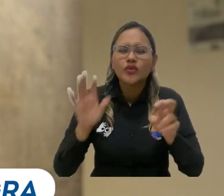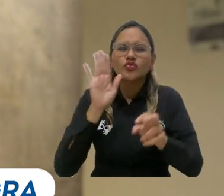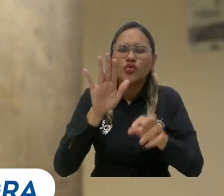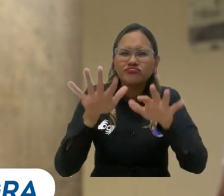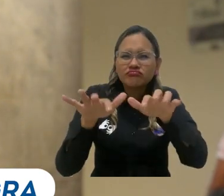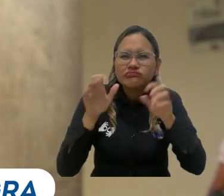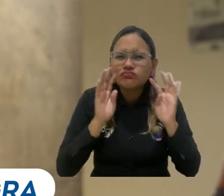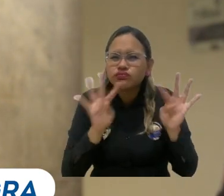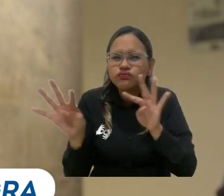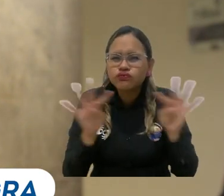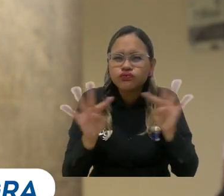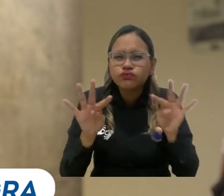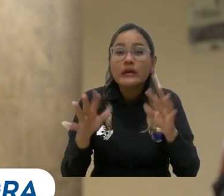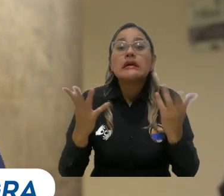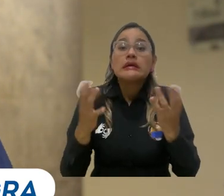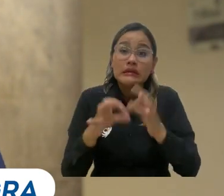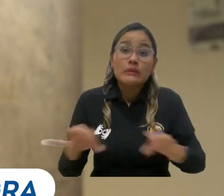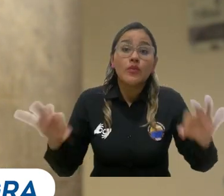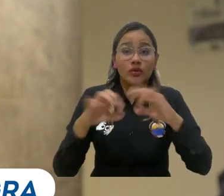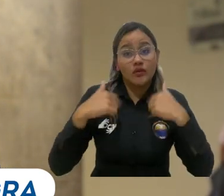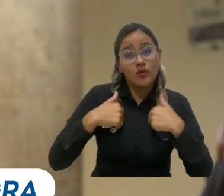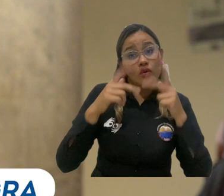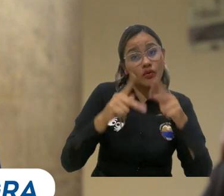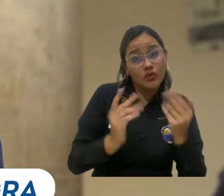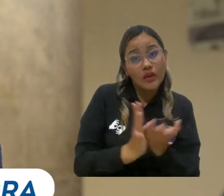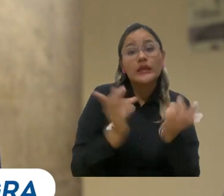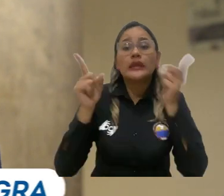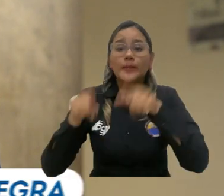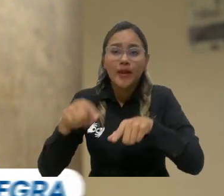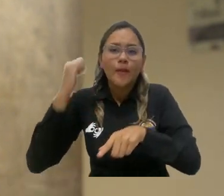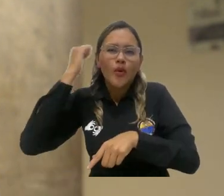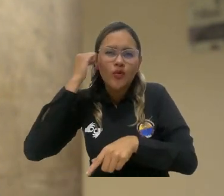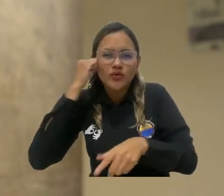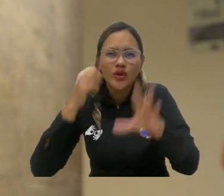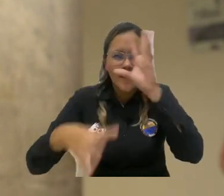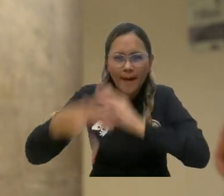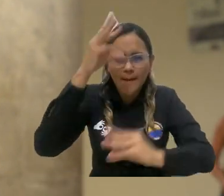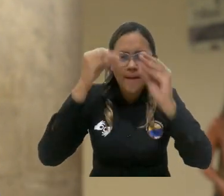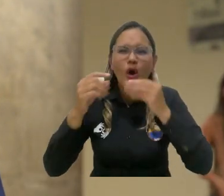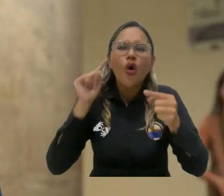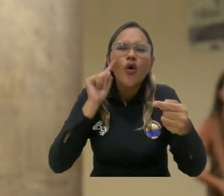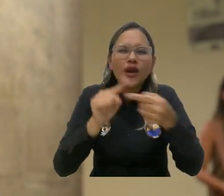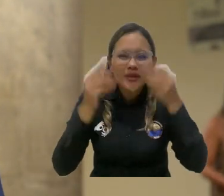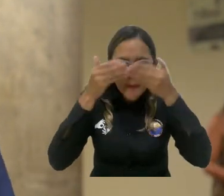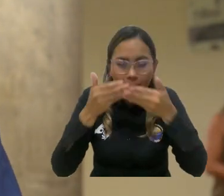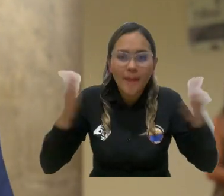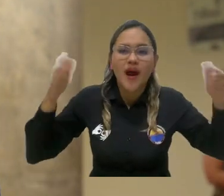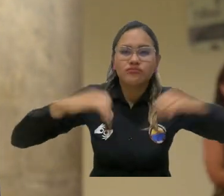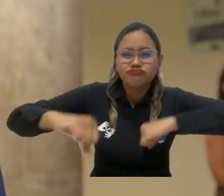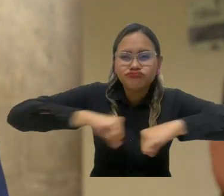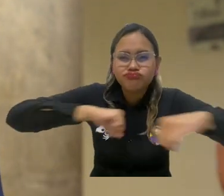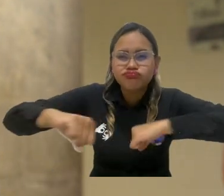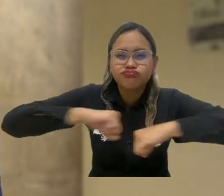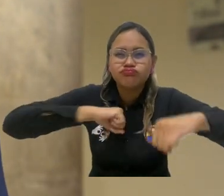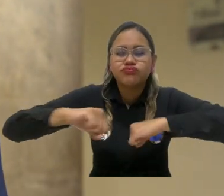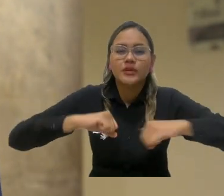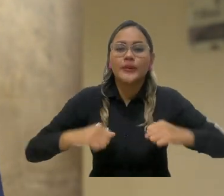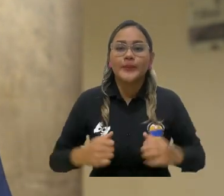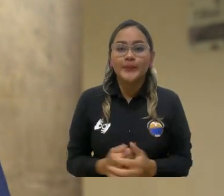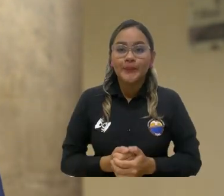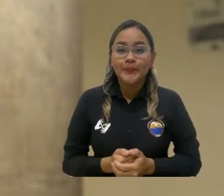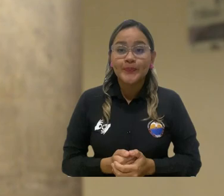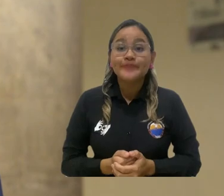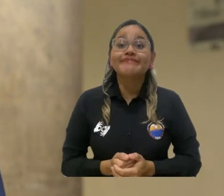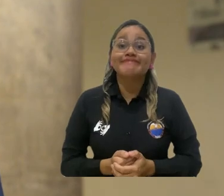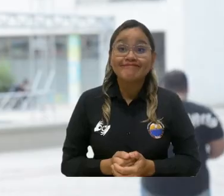futuros abogados, en el caso de los estudiantes y como profesionales en el caso de nuestros docentes y directivas para poder ampliar nuestro campo de acción y las